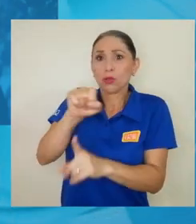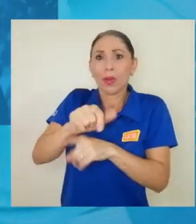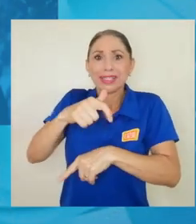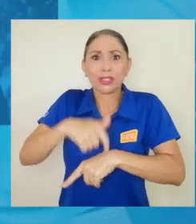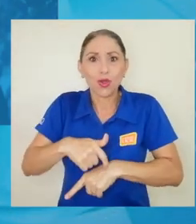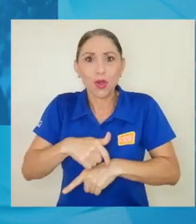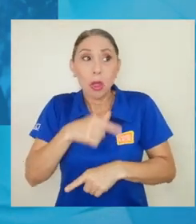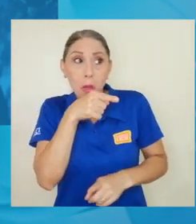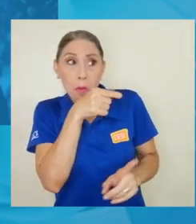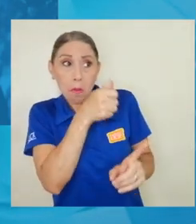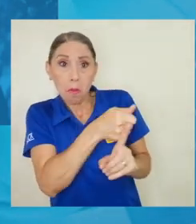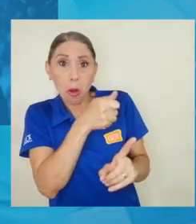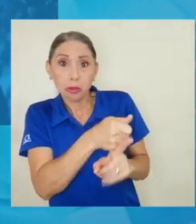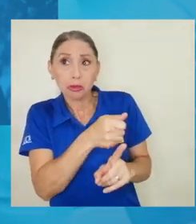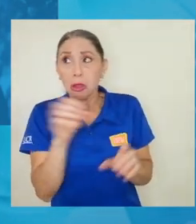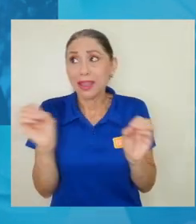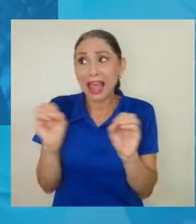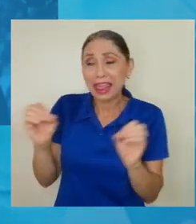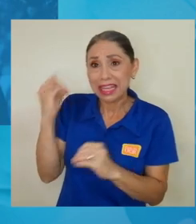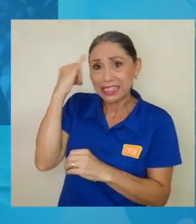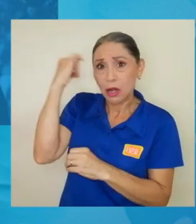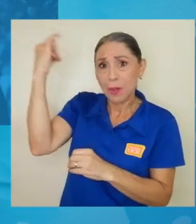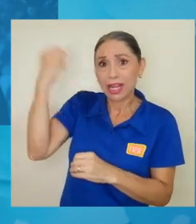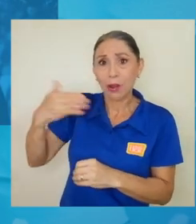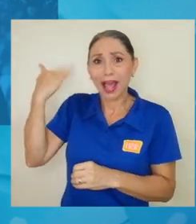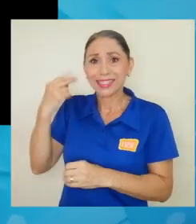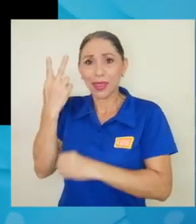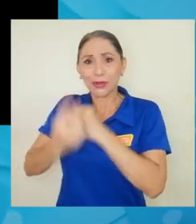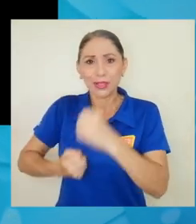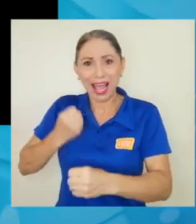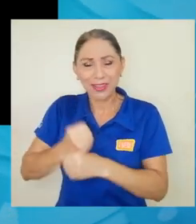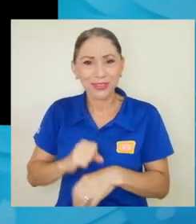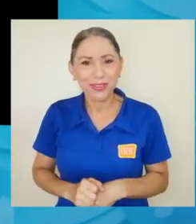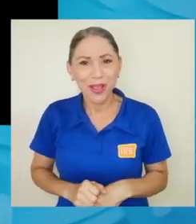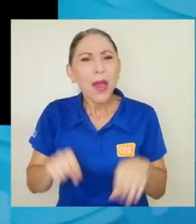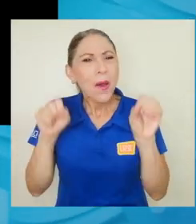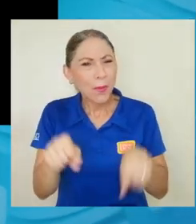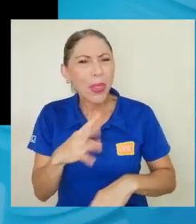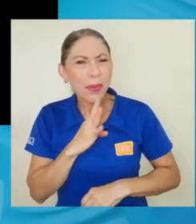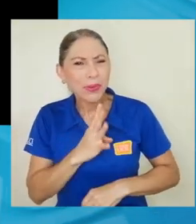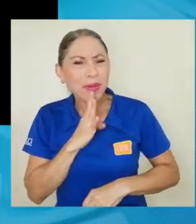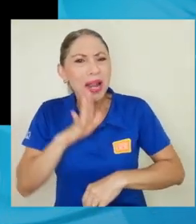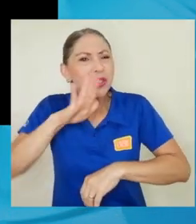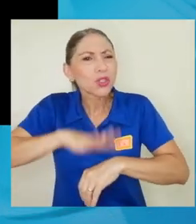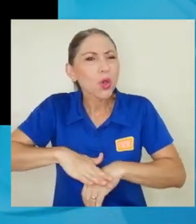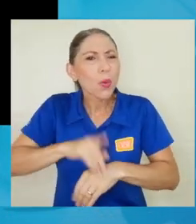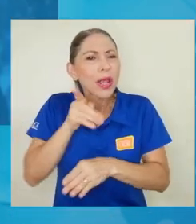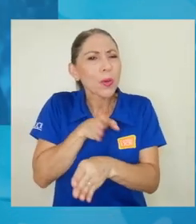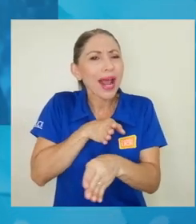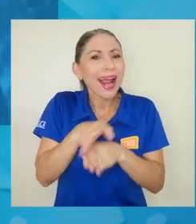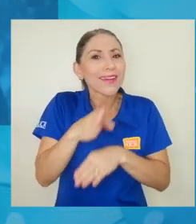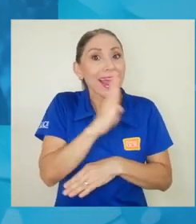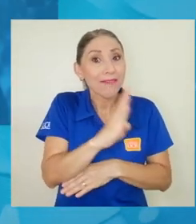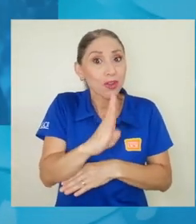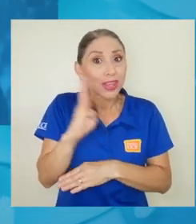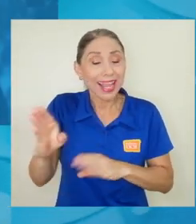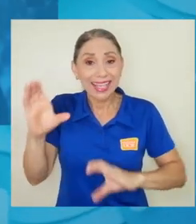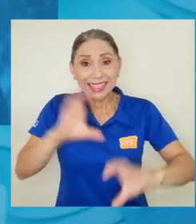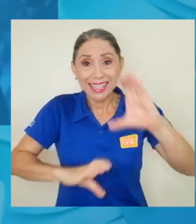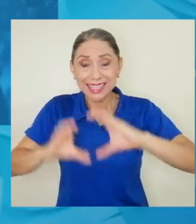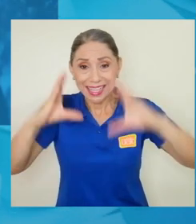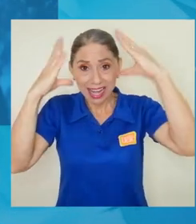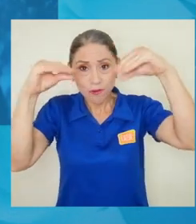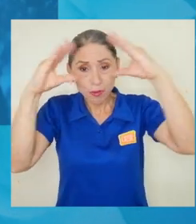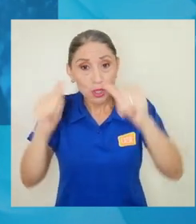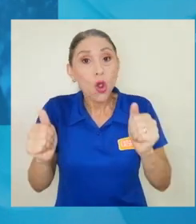ni vos ni nadie se lo imaginó en ningún momento hace dos años atrás. Gracias. ¿Podemos hablar de alguna manera de una carrera de bibliotecología y